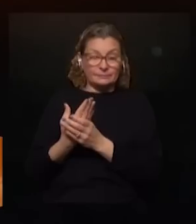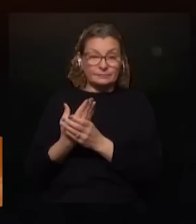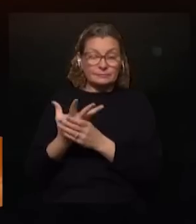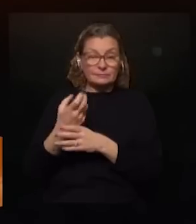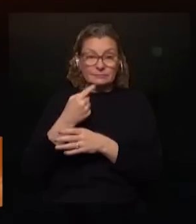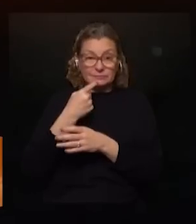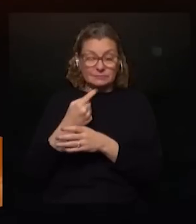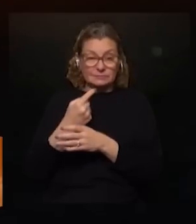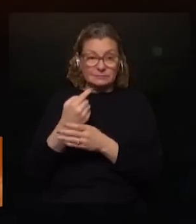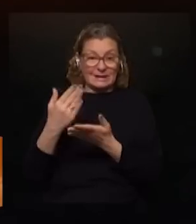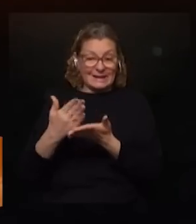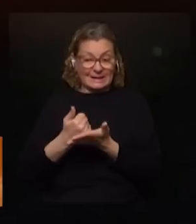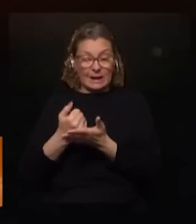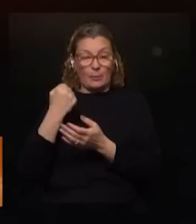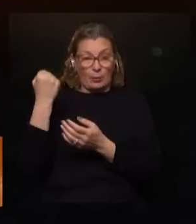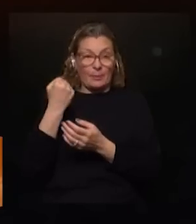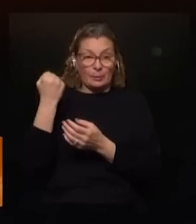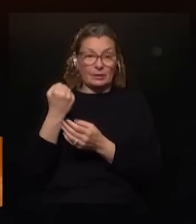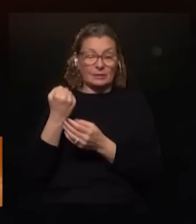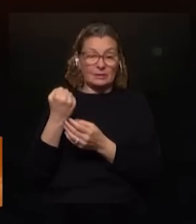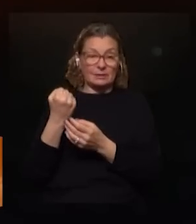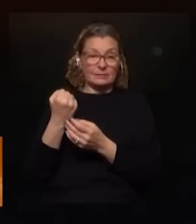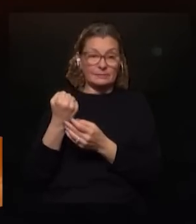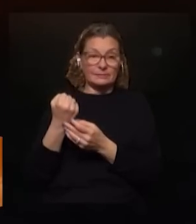cual implica quitas importantes y